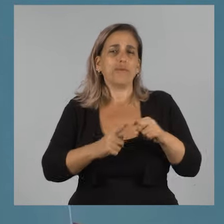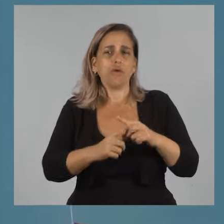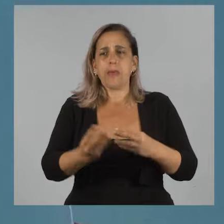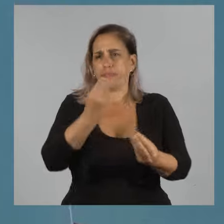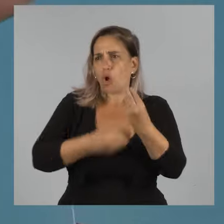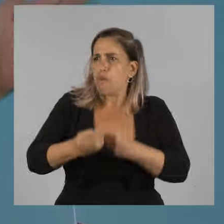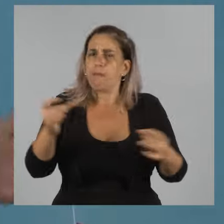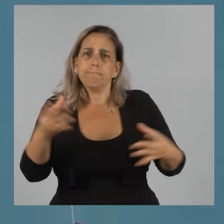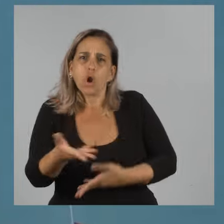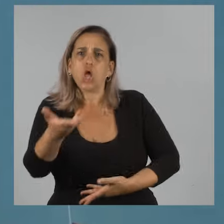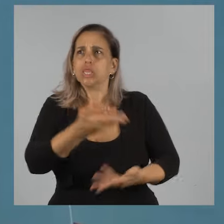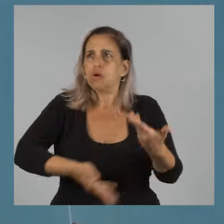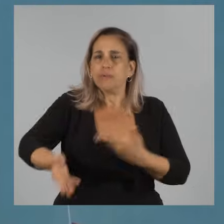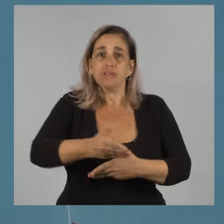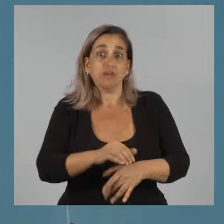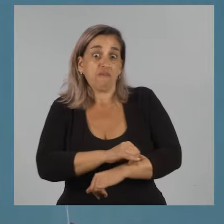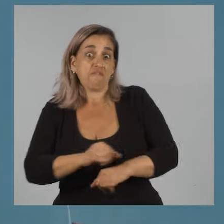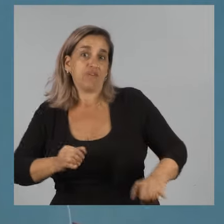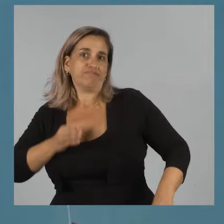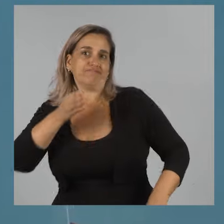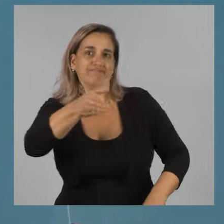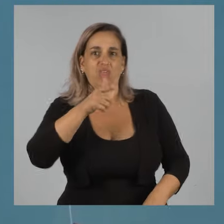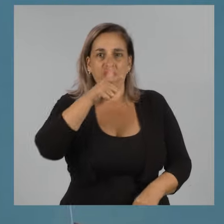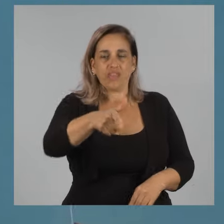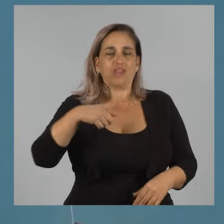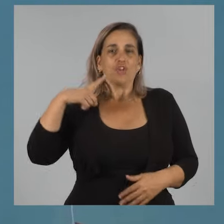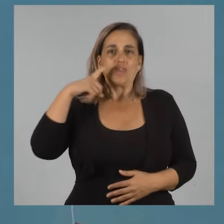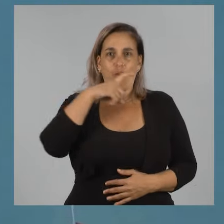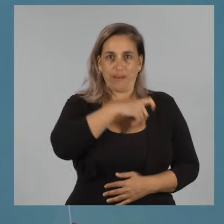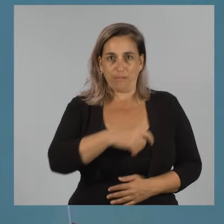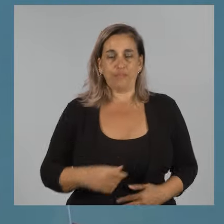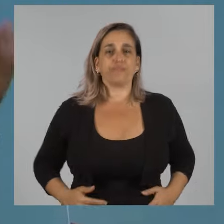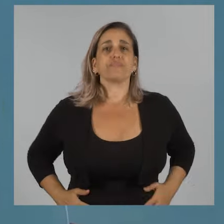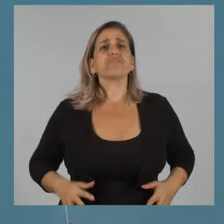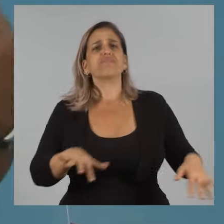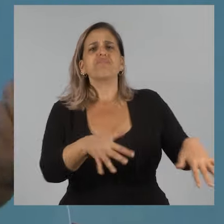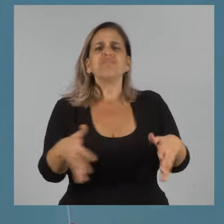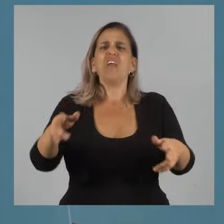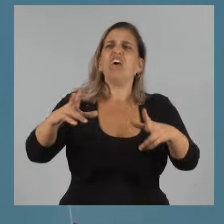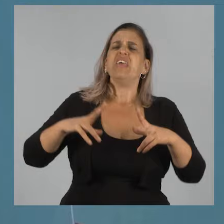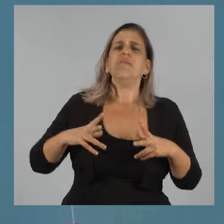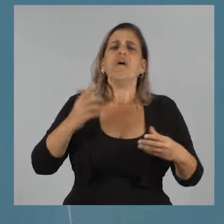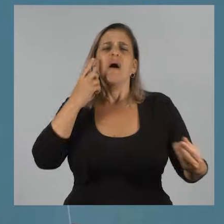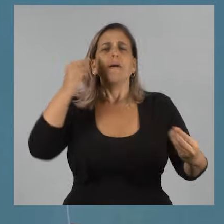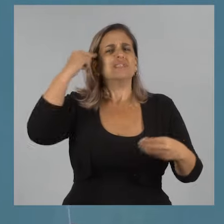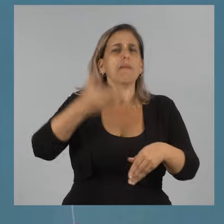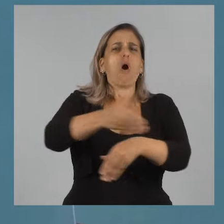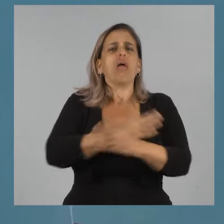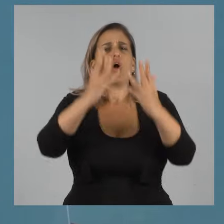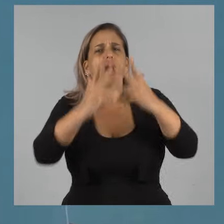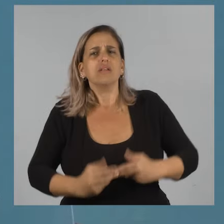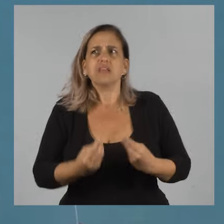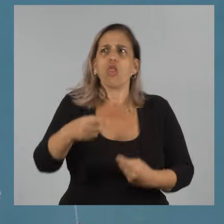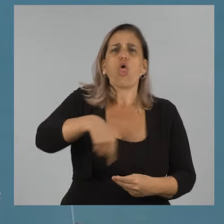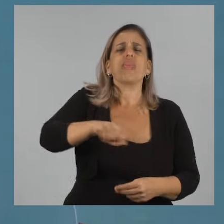asado, arrancamos rumbo a Tacuarembó. Y más o menos habíamos dicho dónde íbamos a parar en